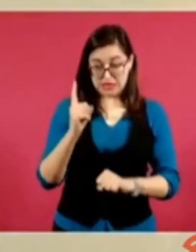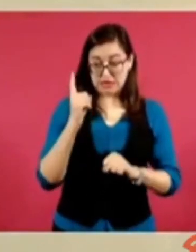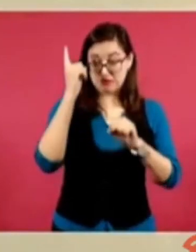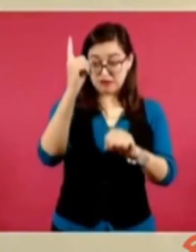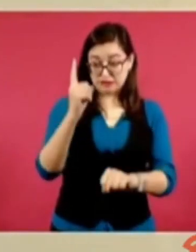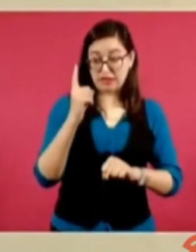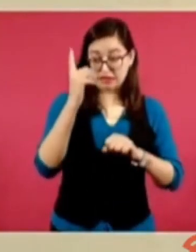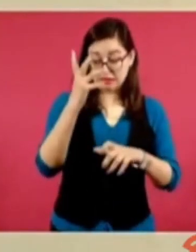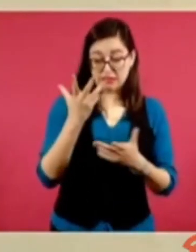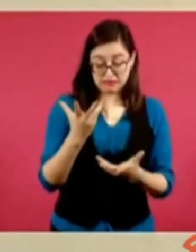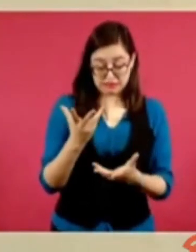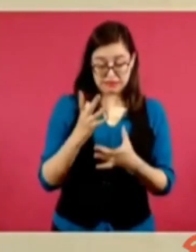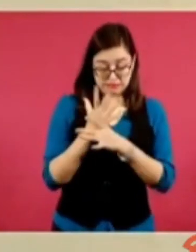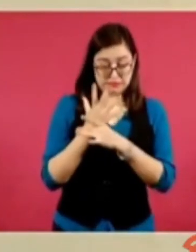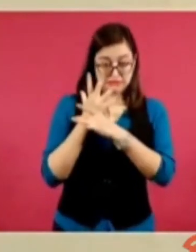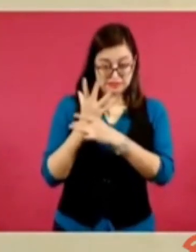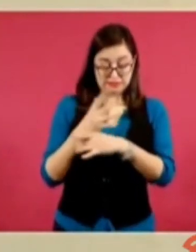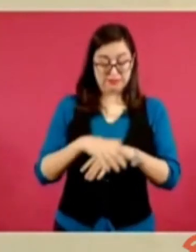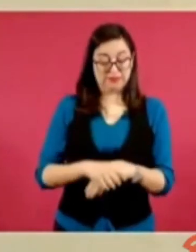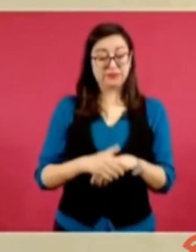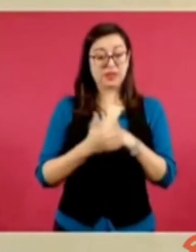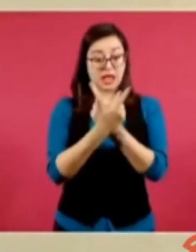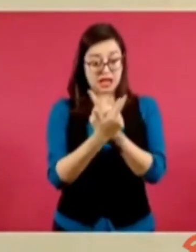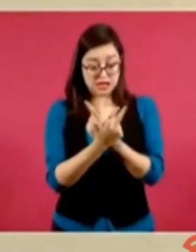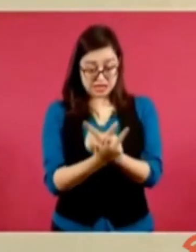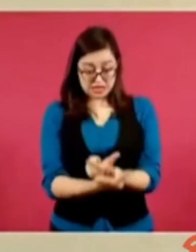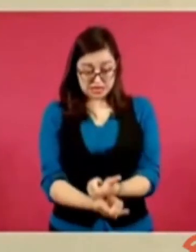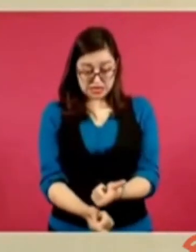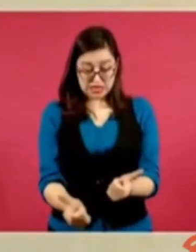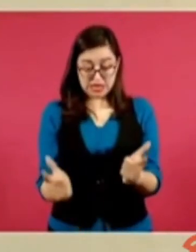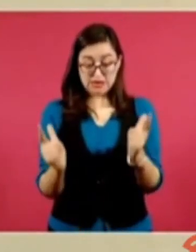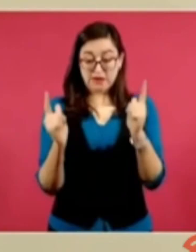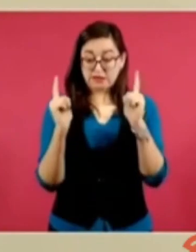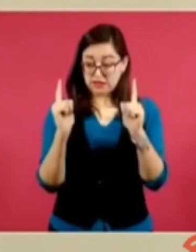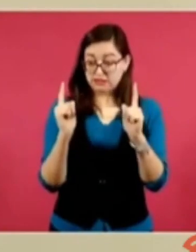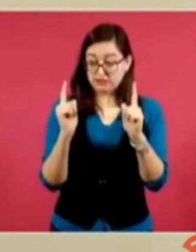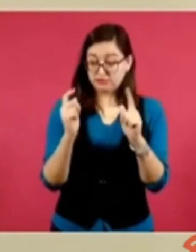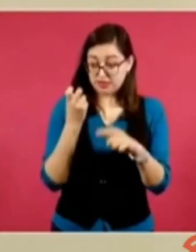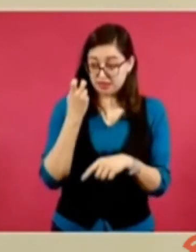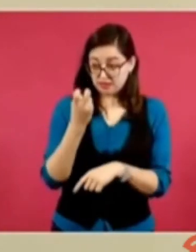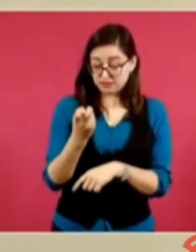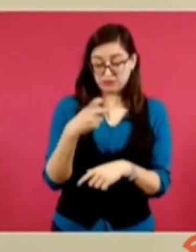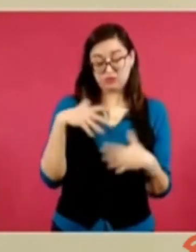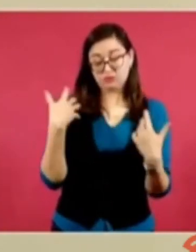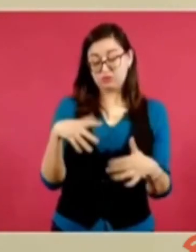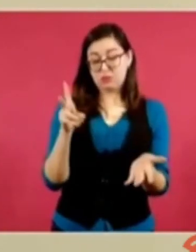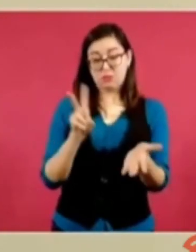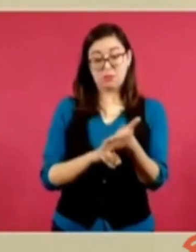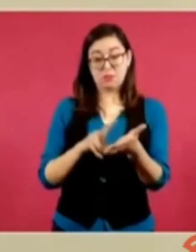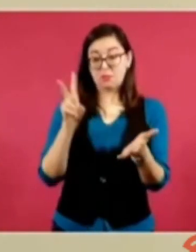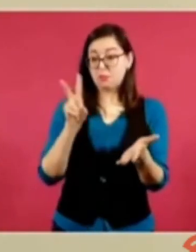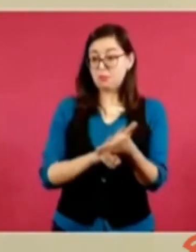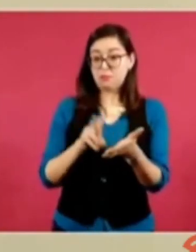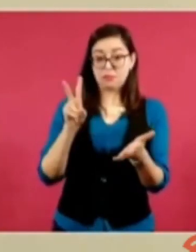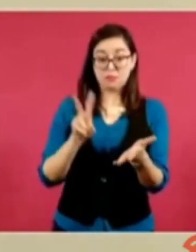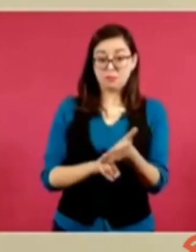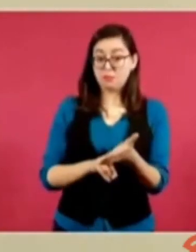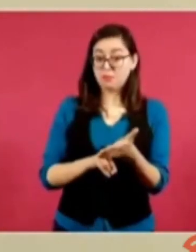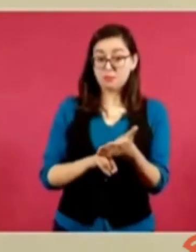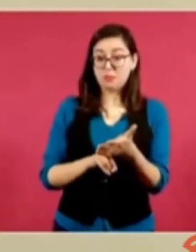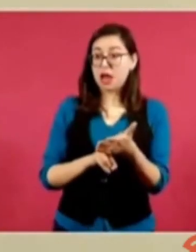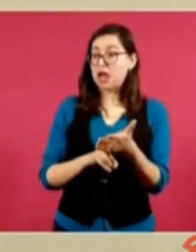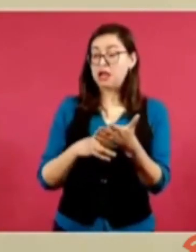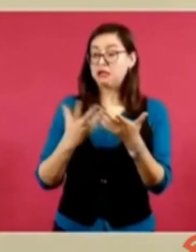que a los hombres dieron los cielos con ella no pueden igualarse los